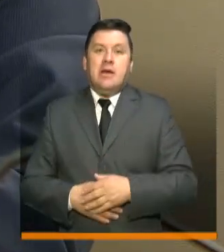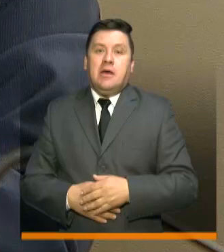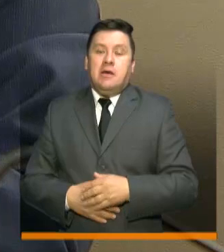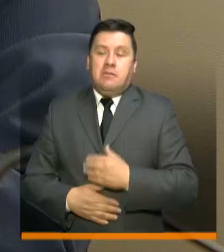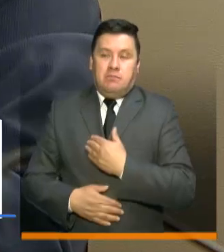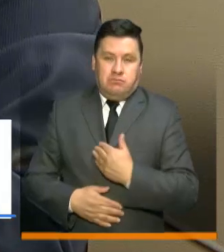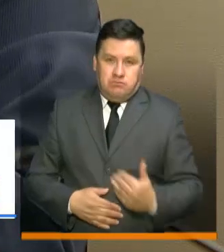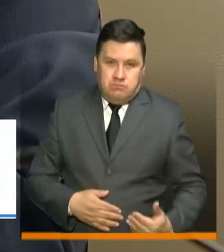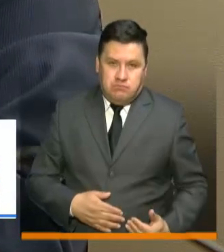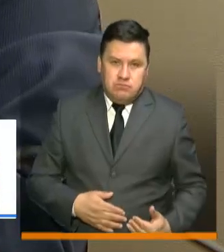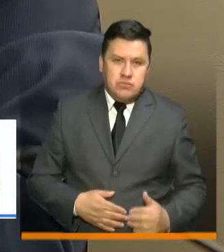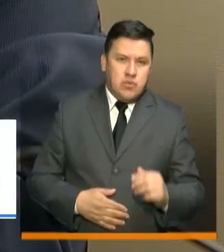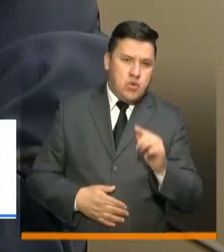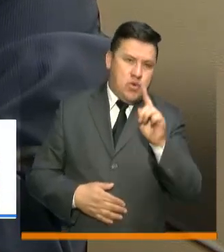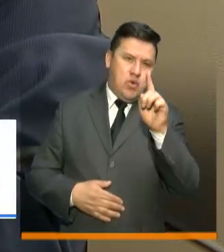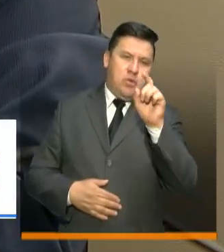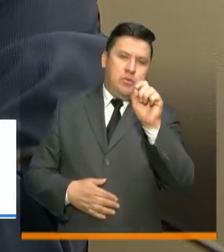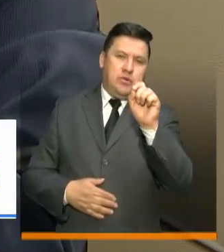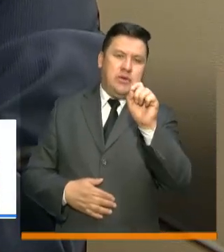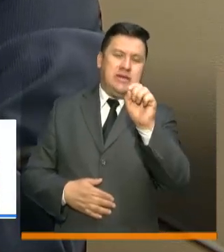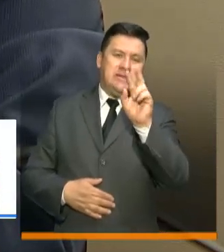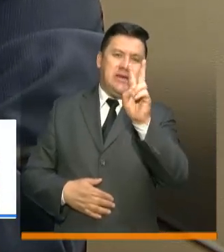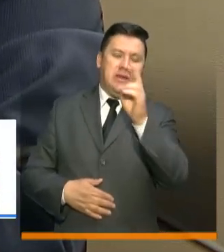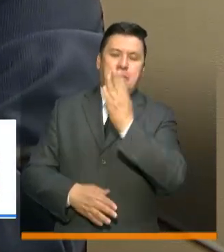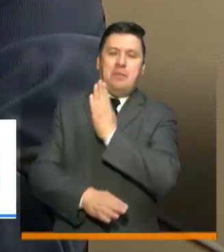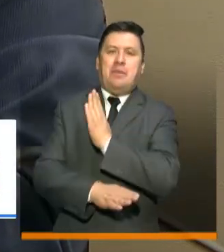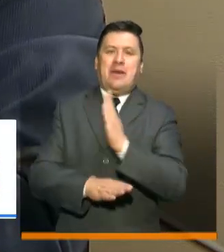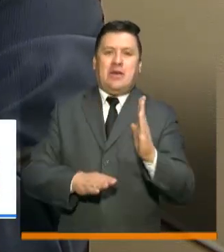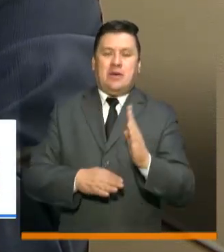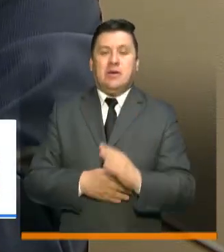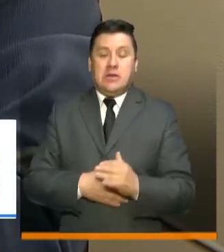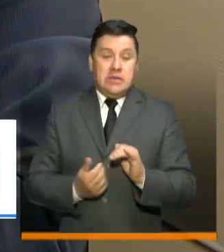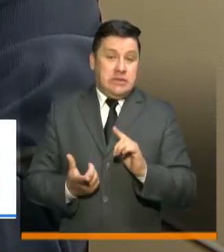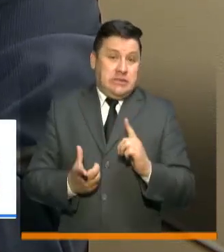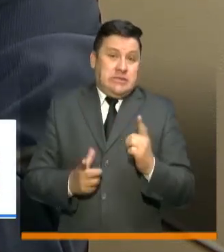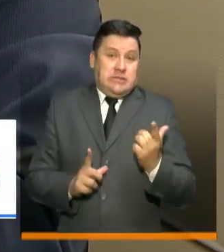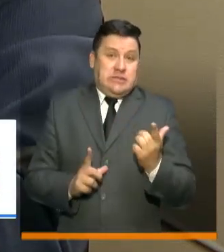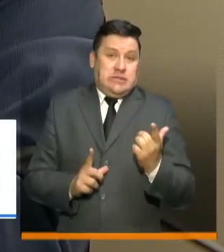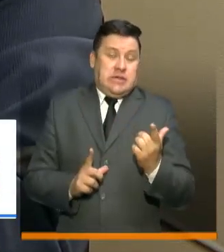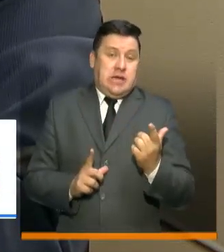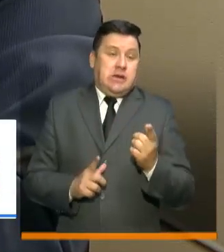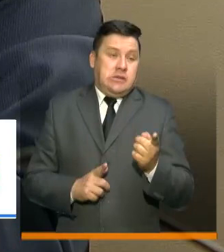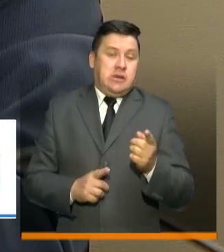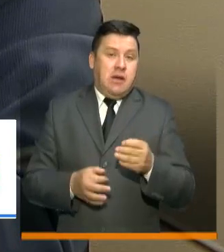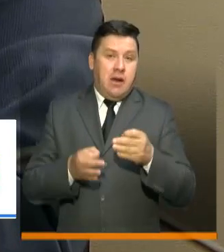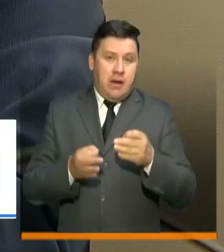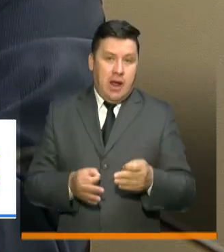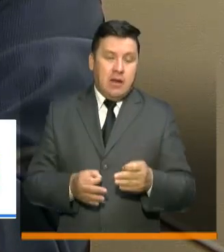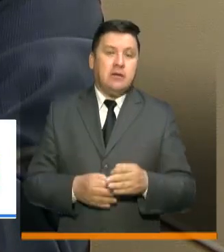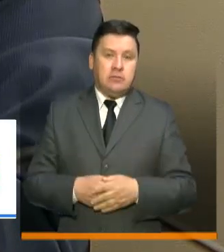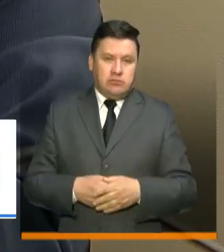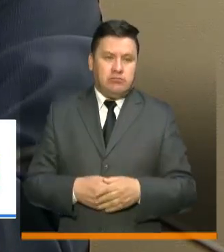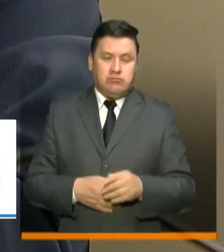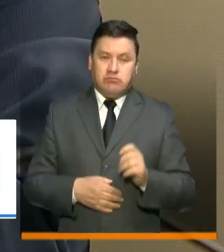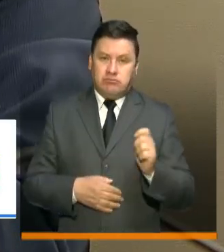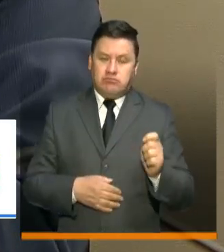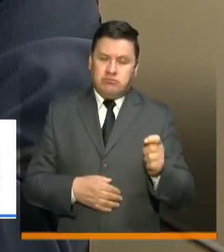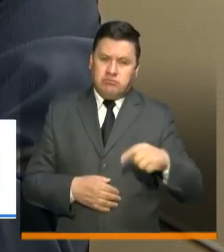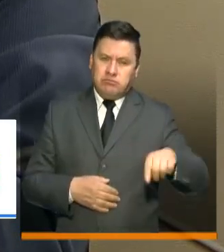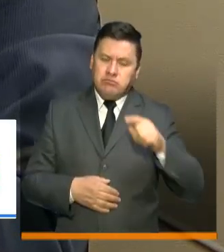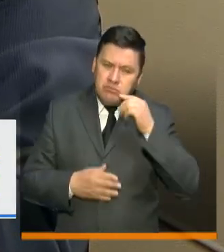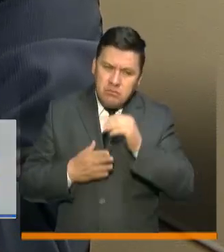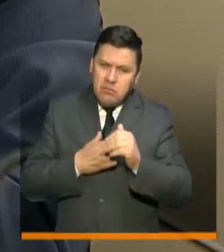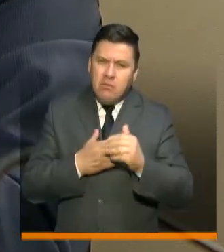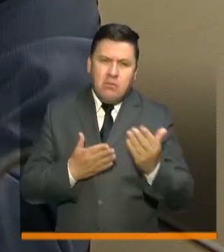Presidente, esos son 1.7 billones de pesos, ya absolutamente reales, en los cuales estaremos haciendo